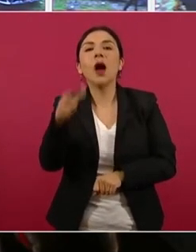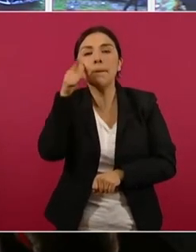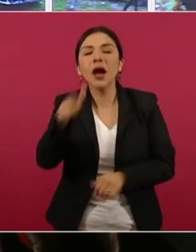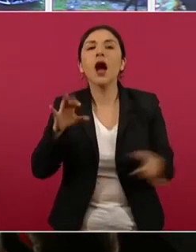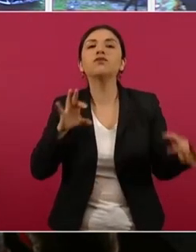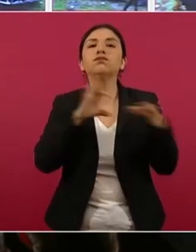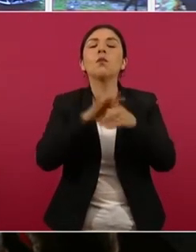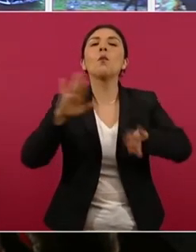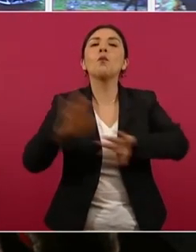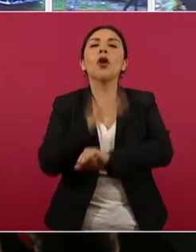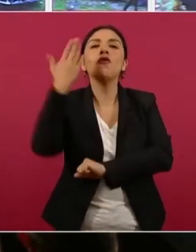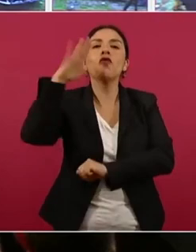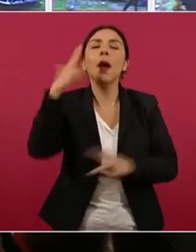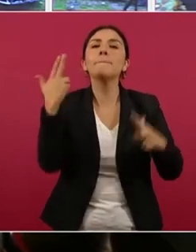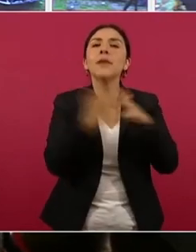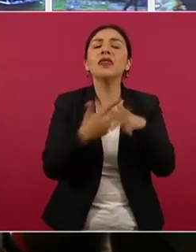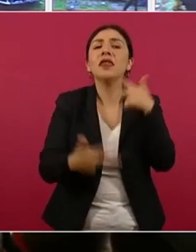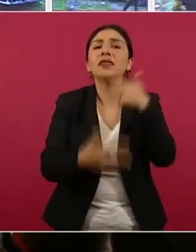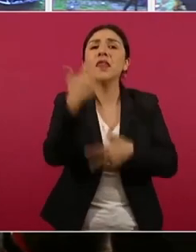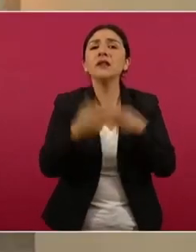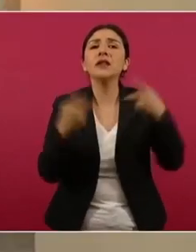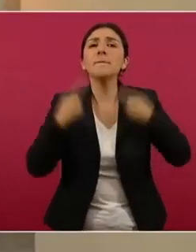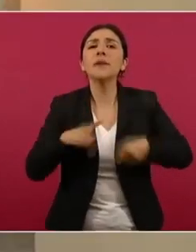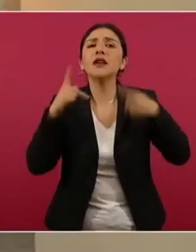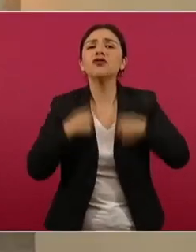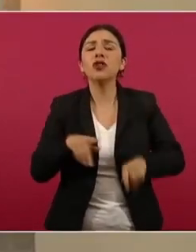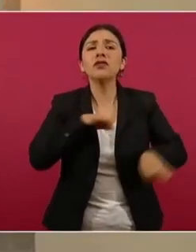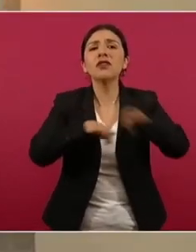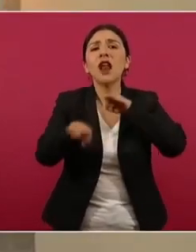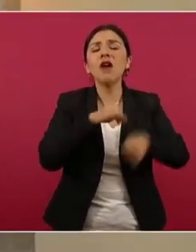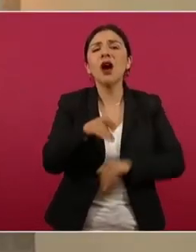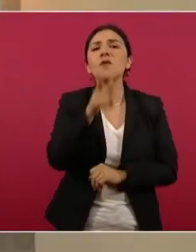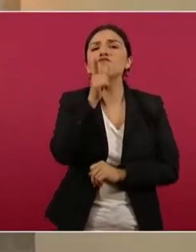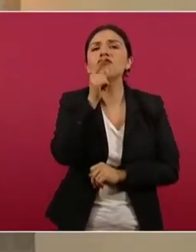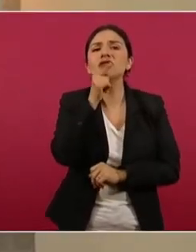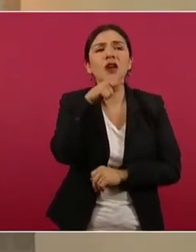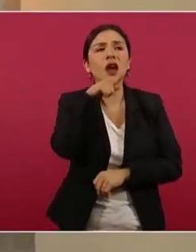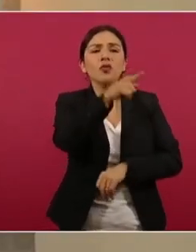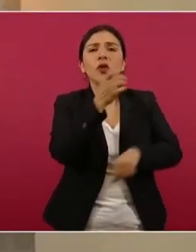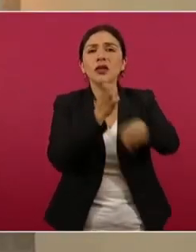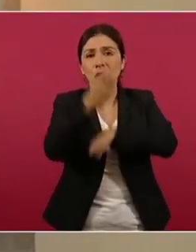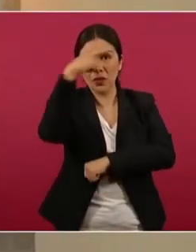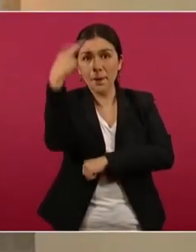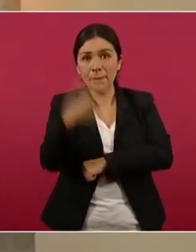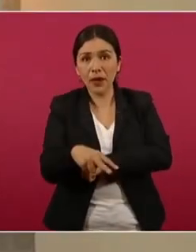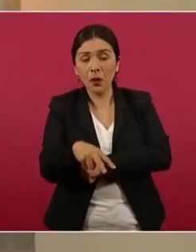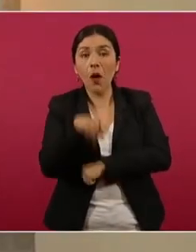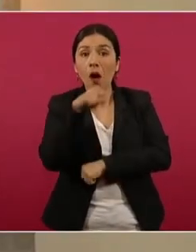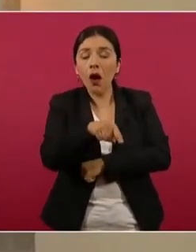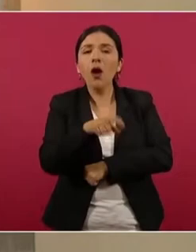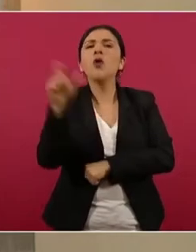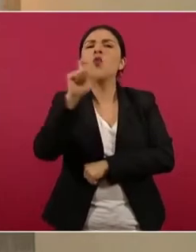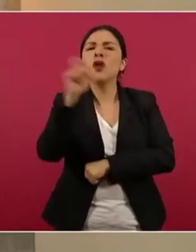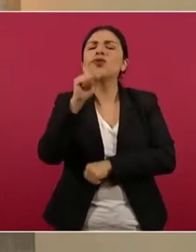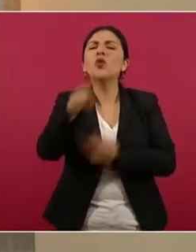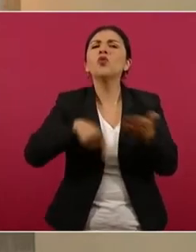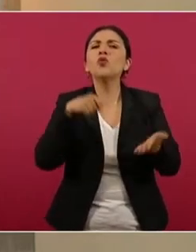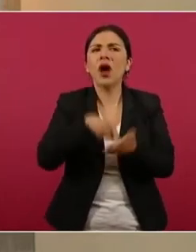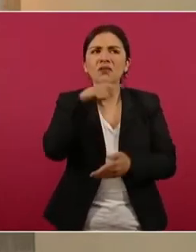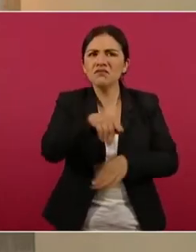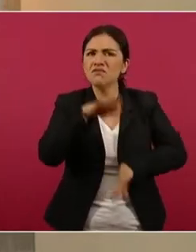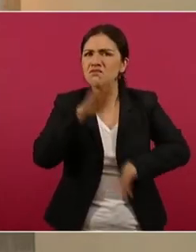al homicidio de trece elementos de seguridad pública del Estado de México, en un evento que tuvo